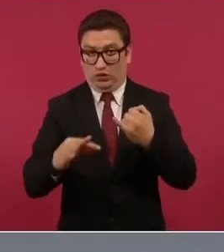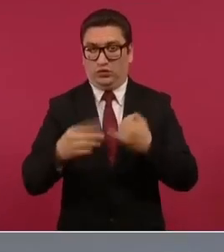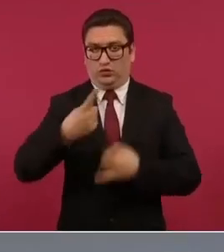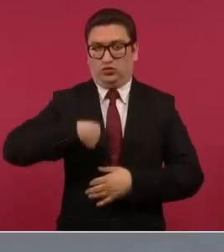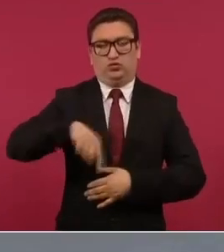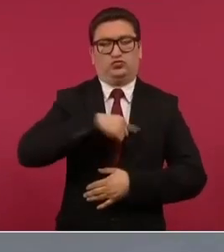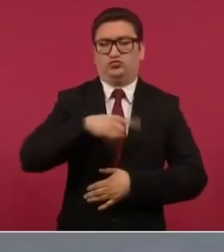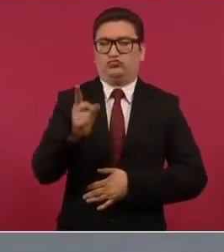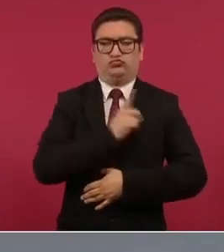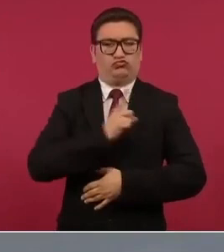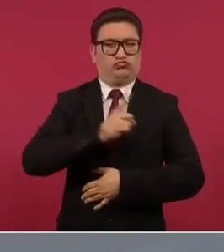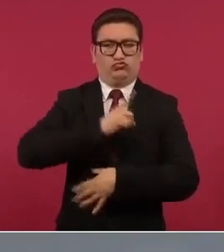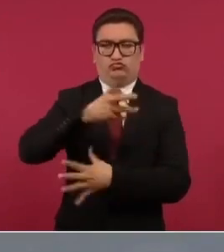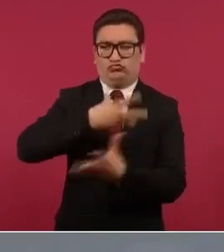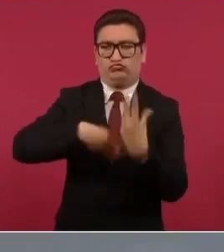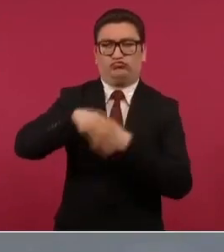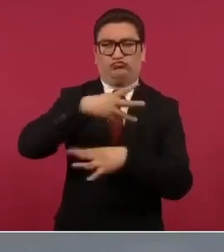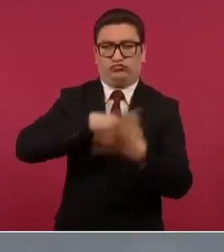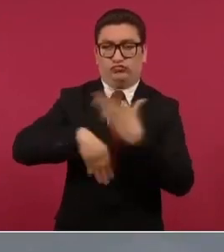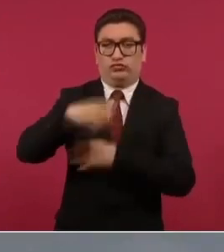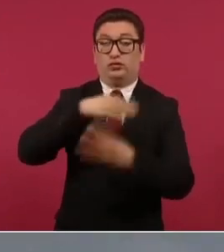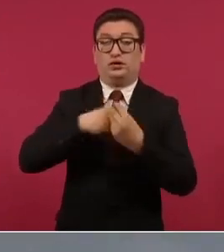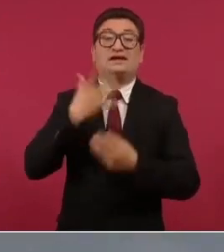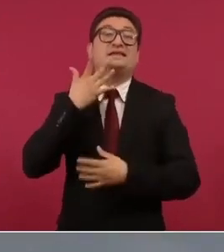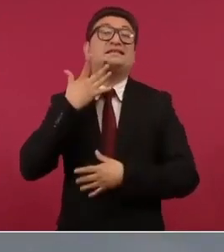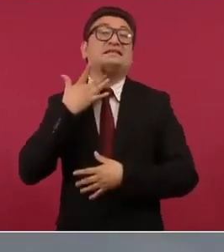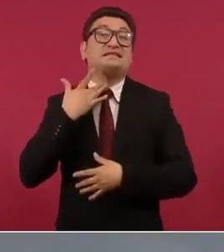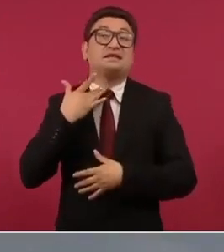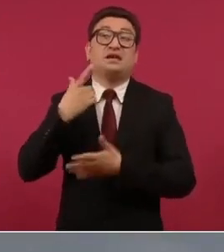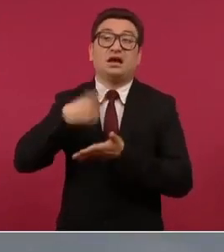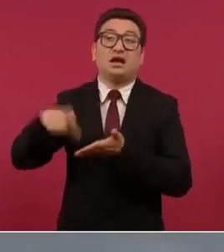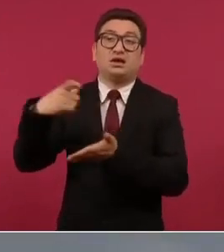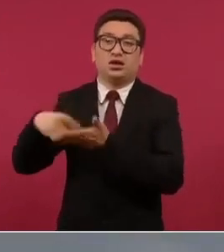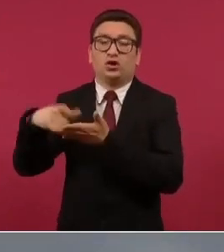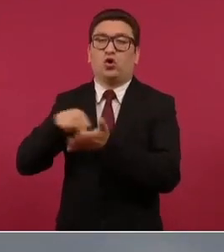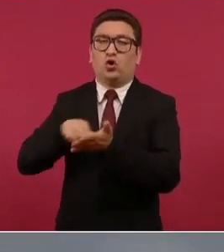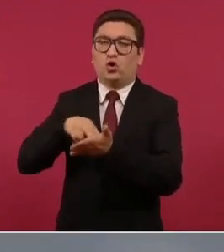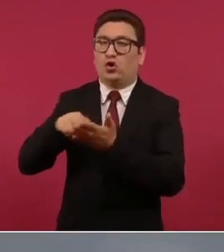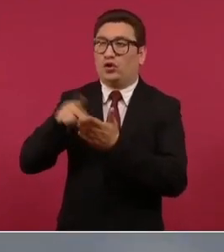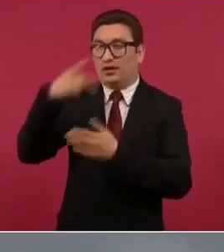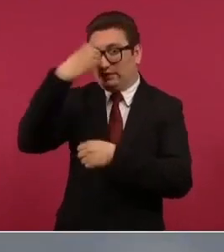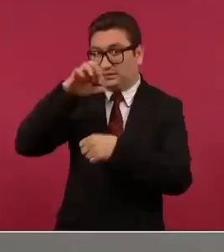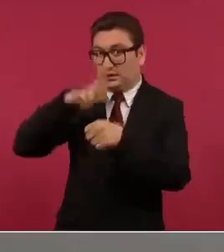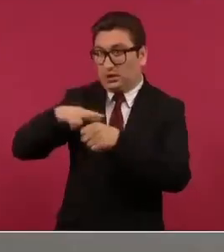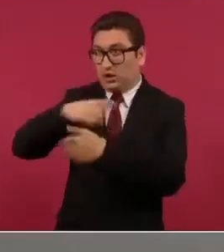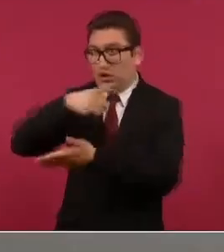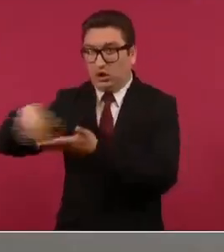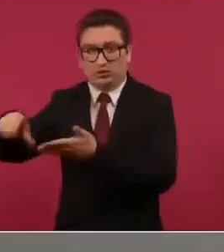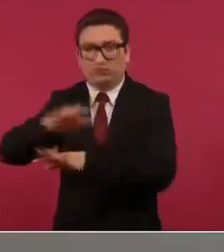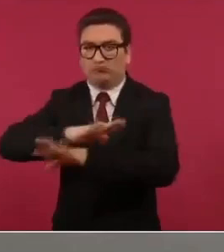autosuficientes y dejaremos de comprar gasolinas y diésel en el extranjero